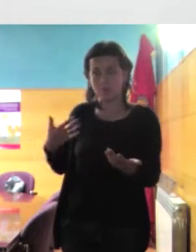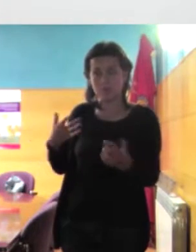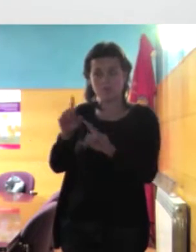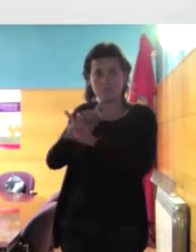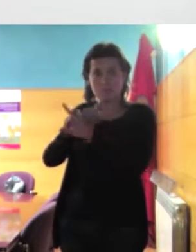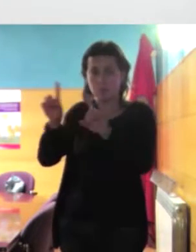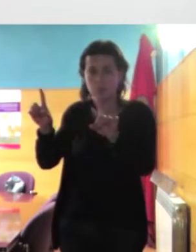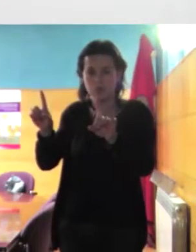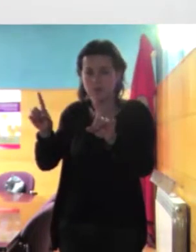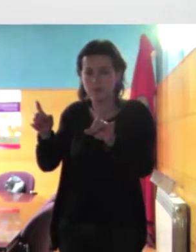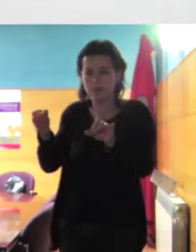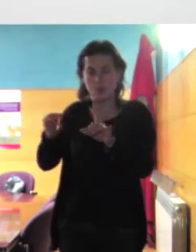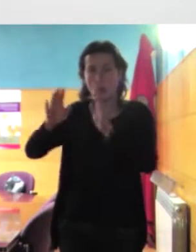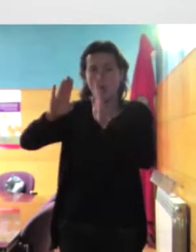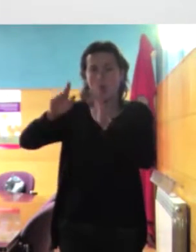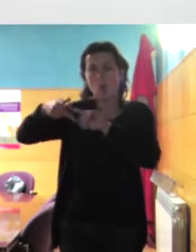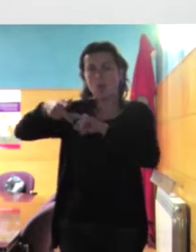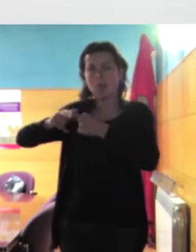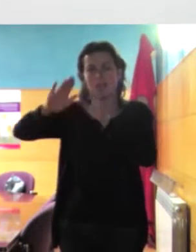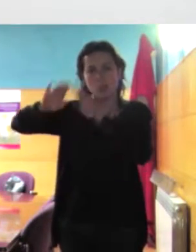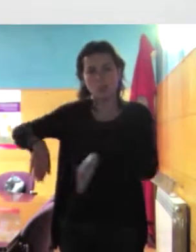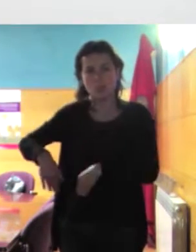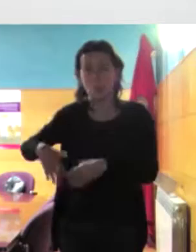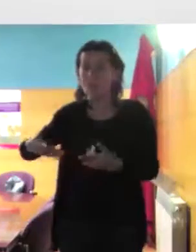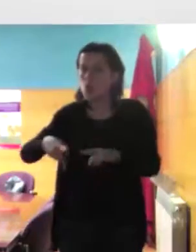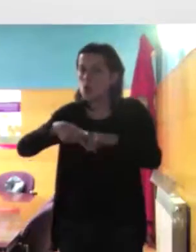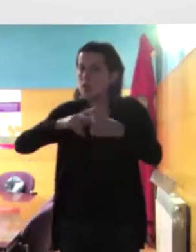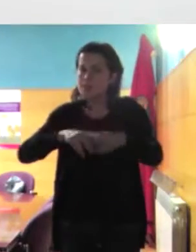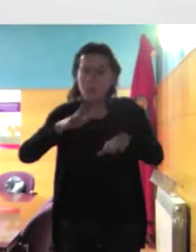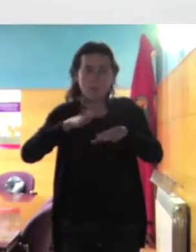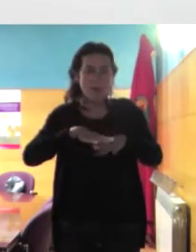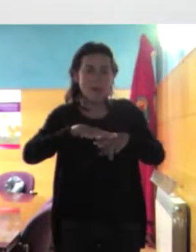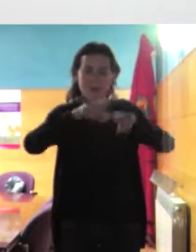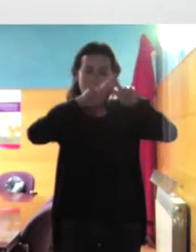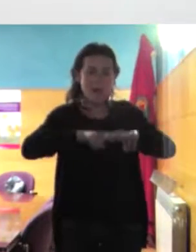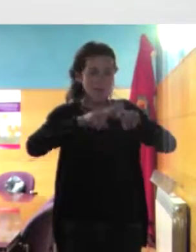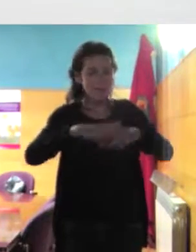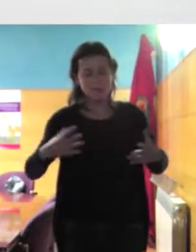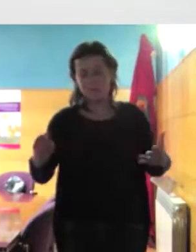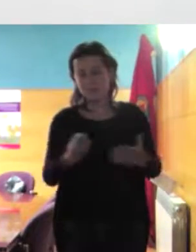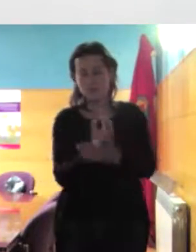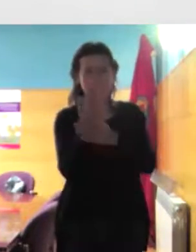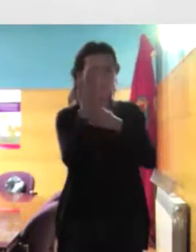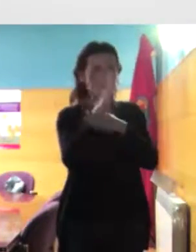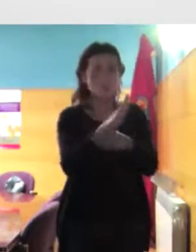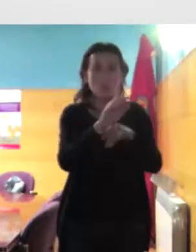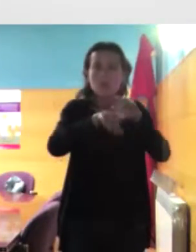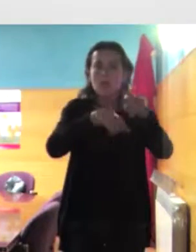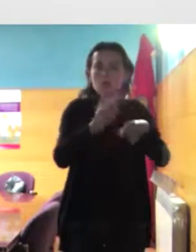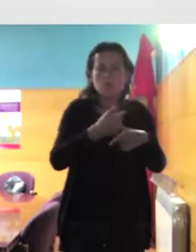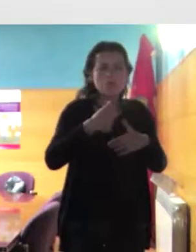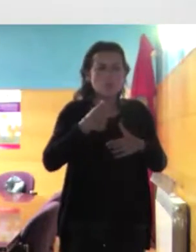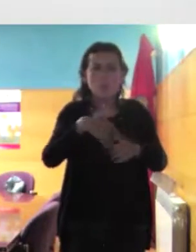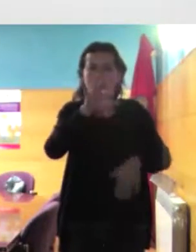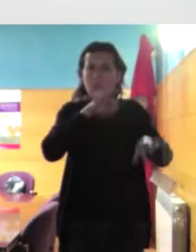que es lo último es lo último pero herramientas para el análisis todas para que luego cada cual haga lo que mejor le venga guste